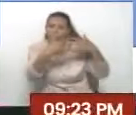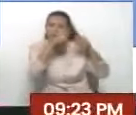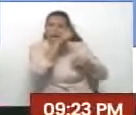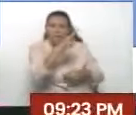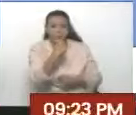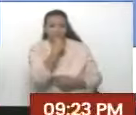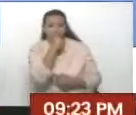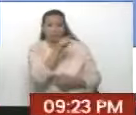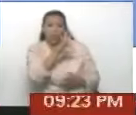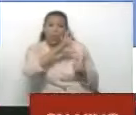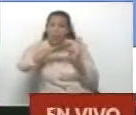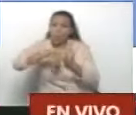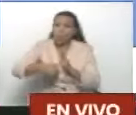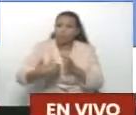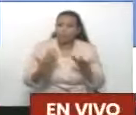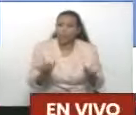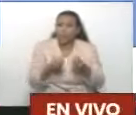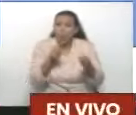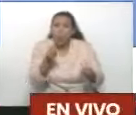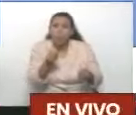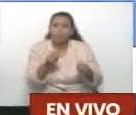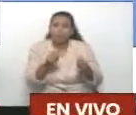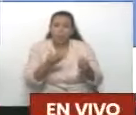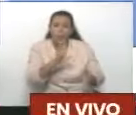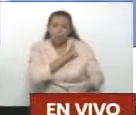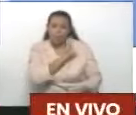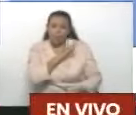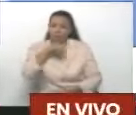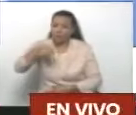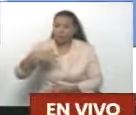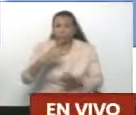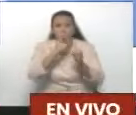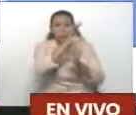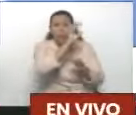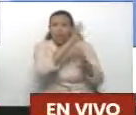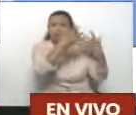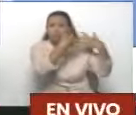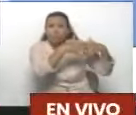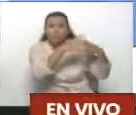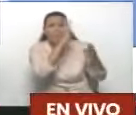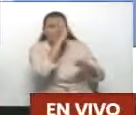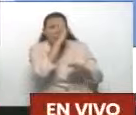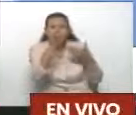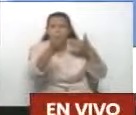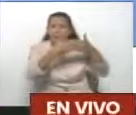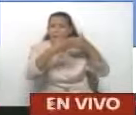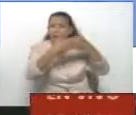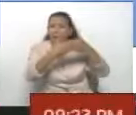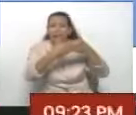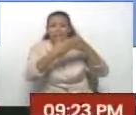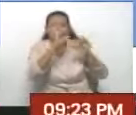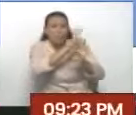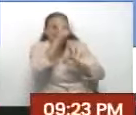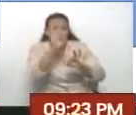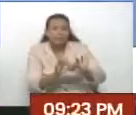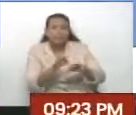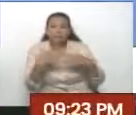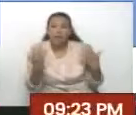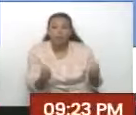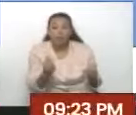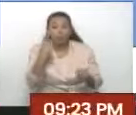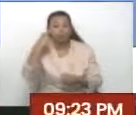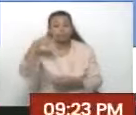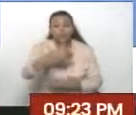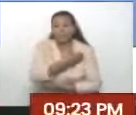de uno se roban los activos, se roban nuestro patrimonio, se roban nuestras cuentas, los activos líquidos financieros? De tal manera,